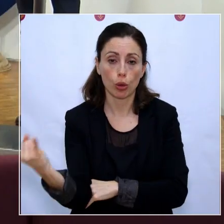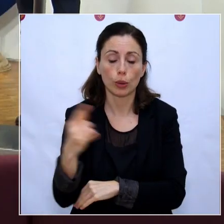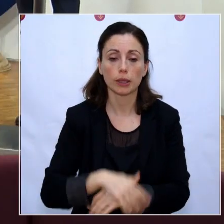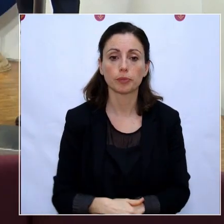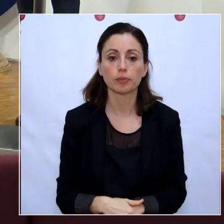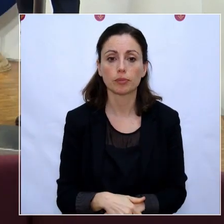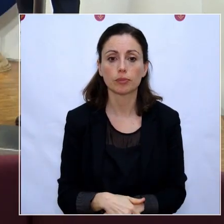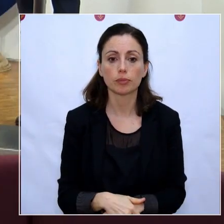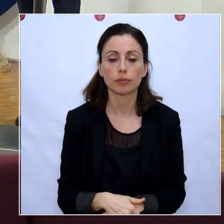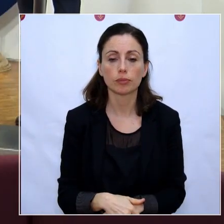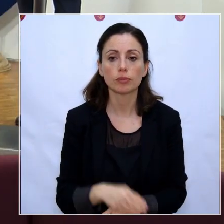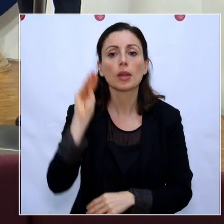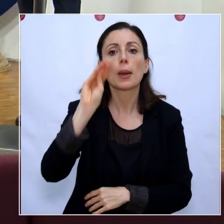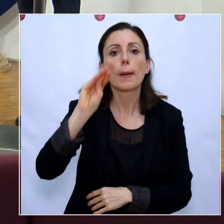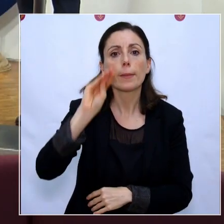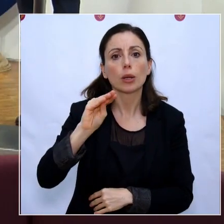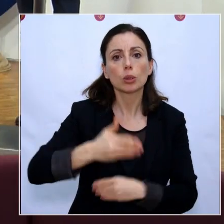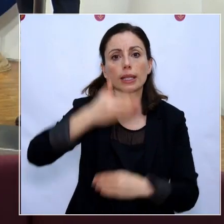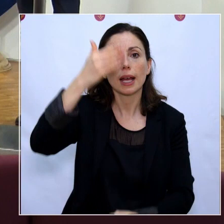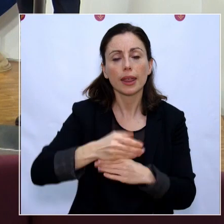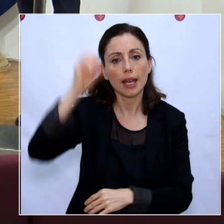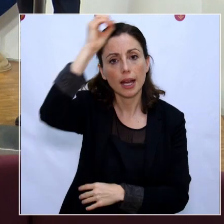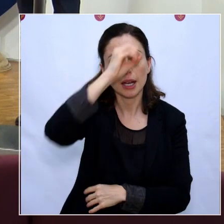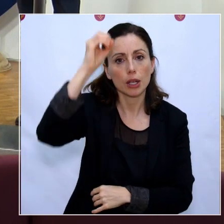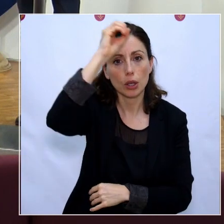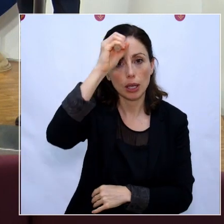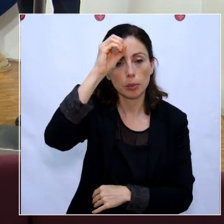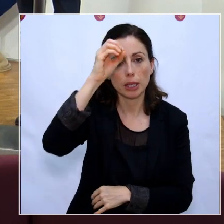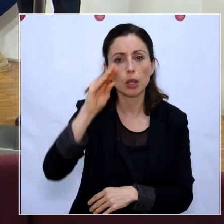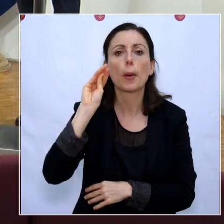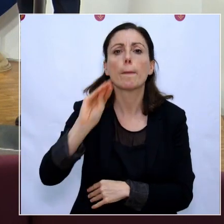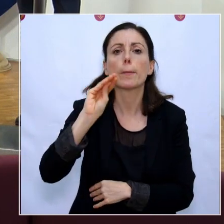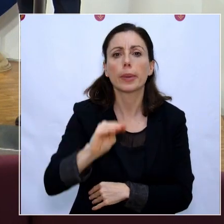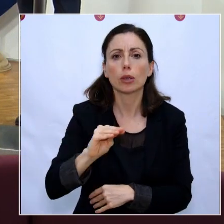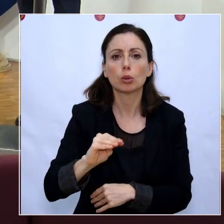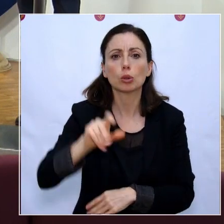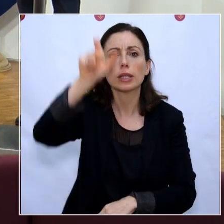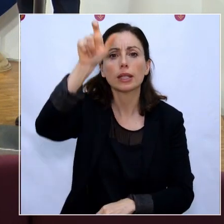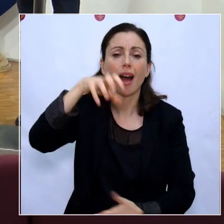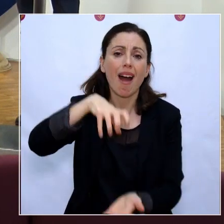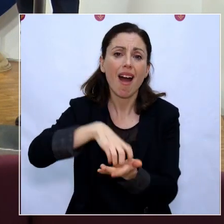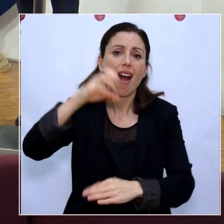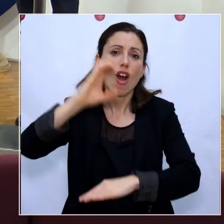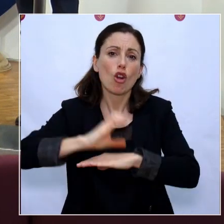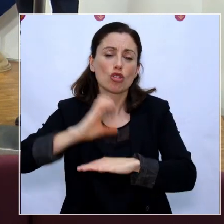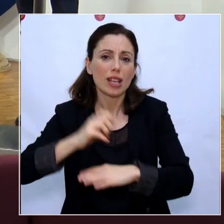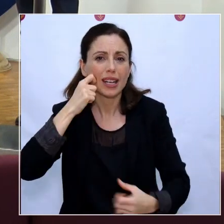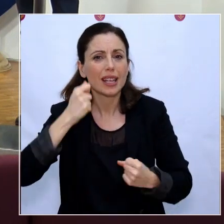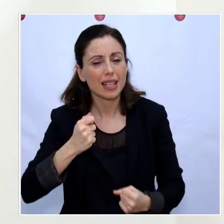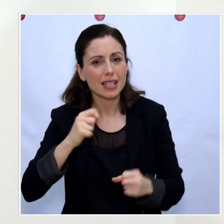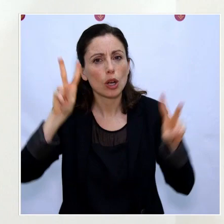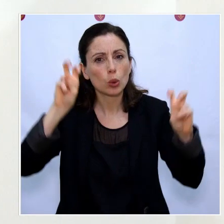Desde el diario La Opinión, Jorge Sánchez plantea si considera que la Consejería de Salud ha cogido tarde las riendas de las residencias de mayores.